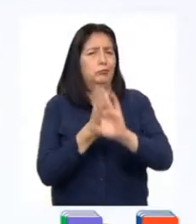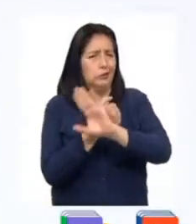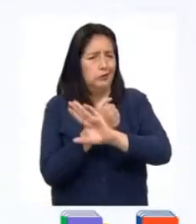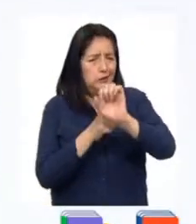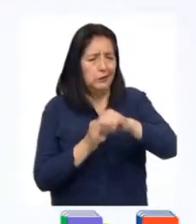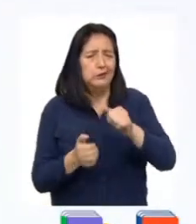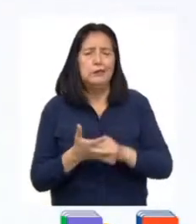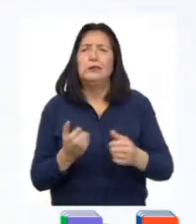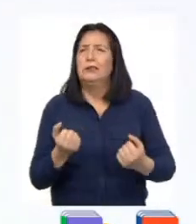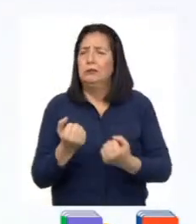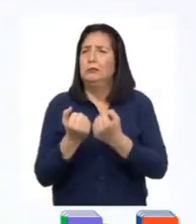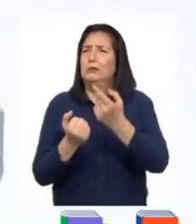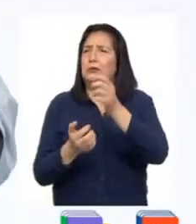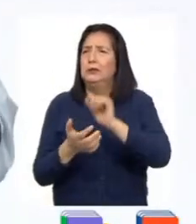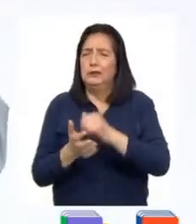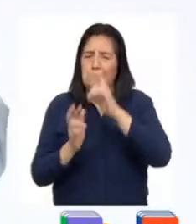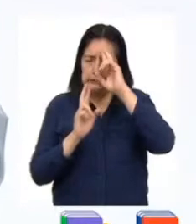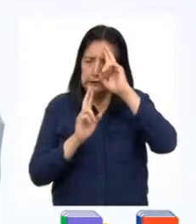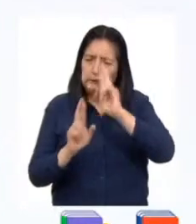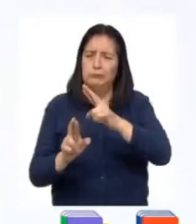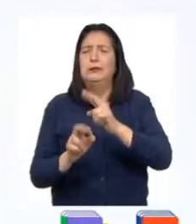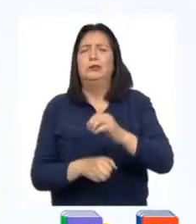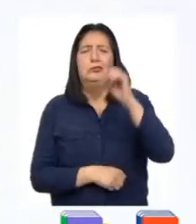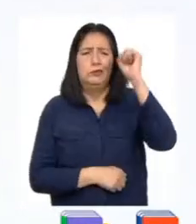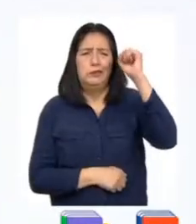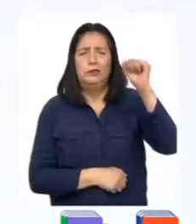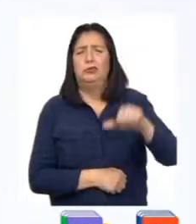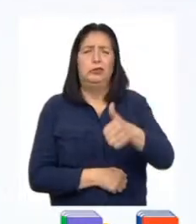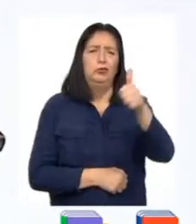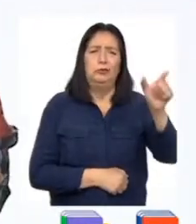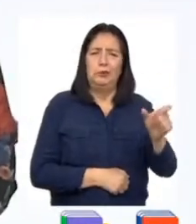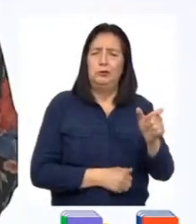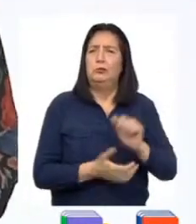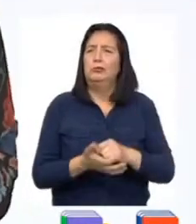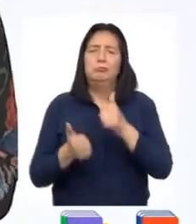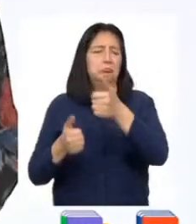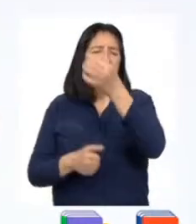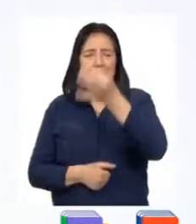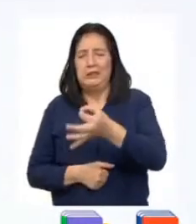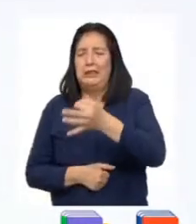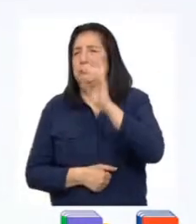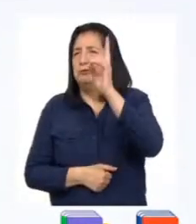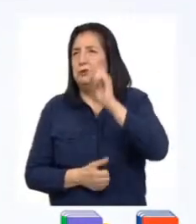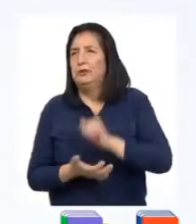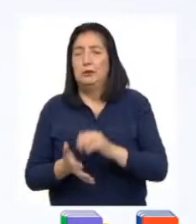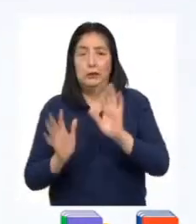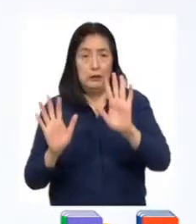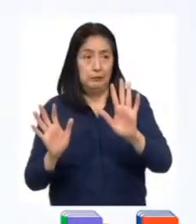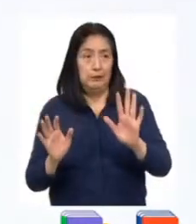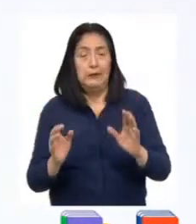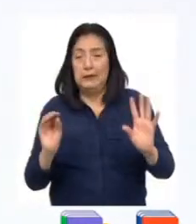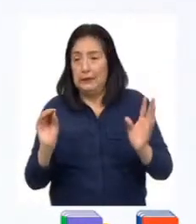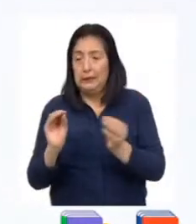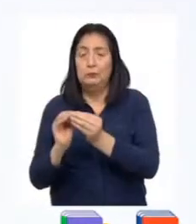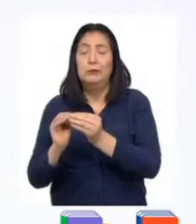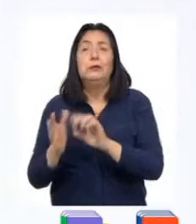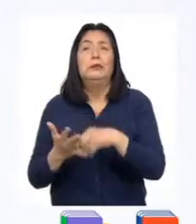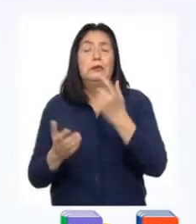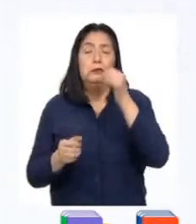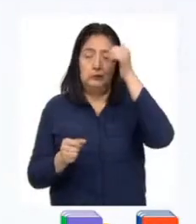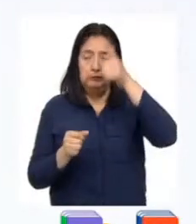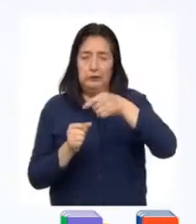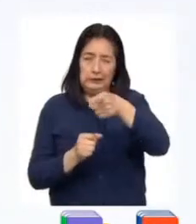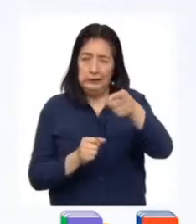contribuir a que se respeten los derechos de los demás. Muy cierto, profesora. Solo para complementar y reforzar lo aprendido, quiero